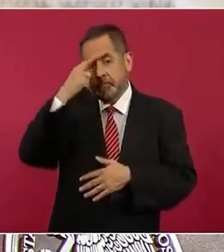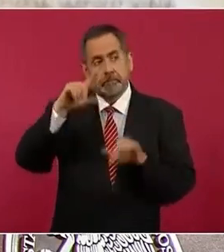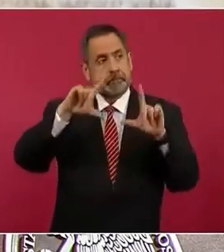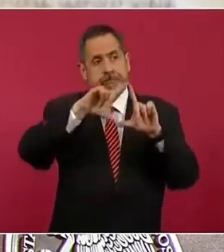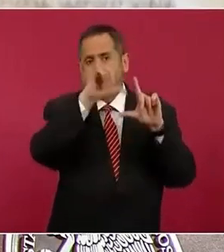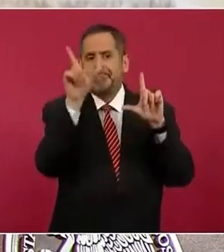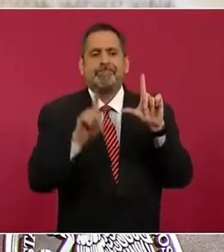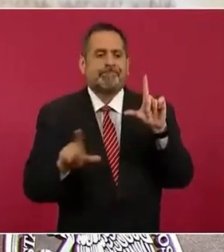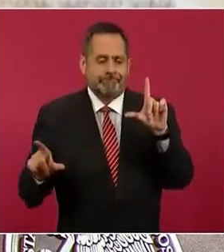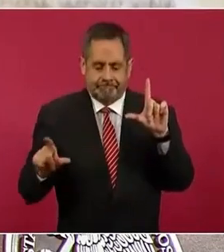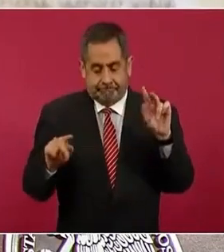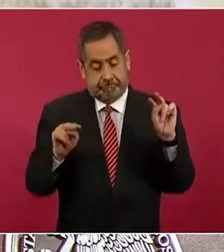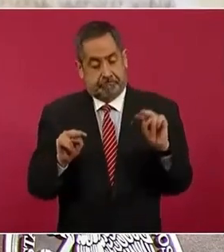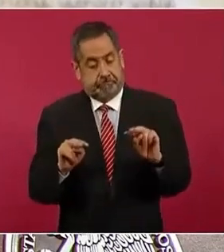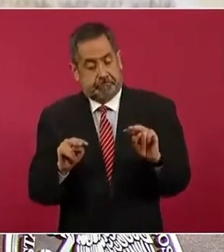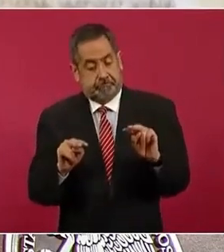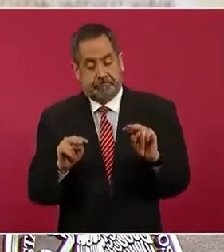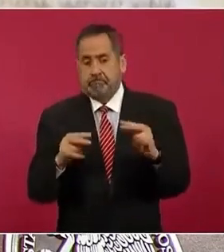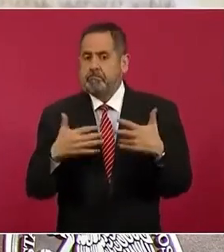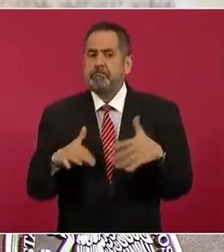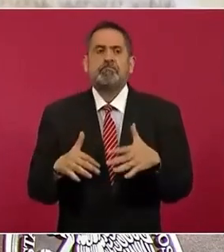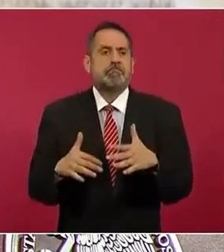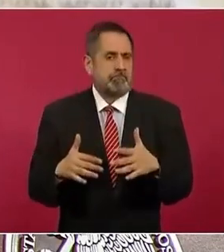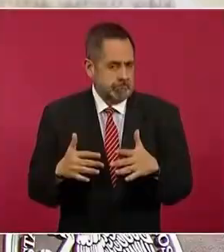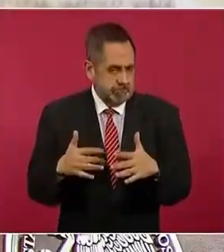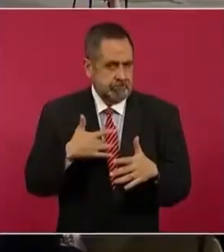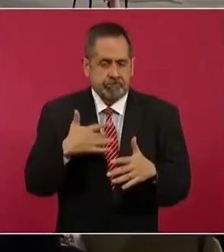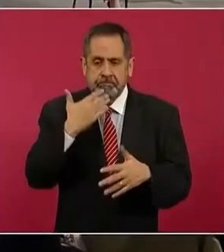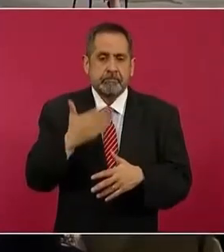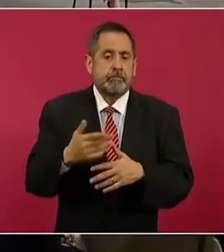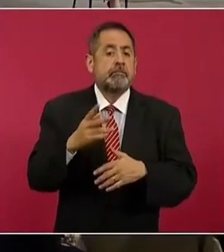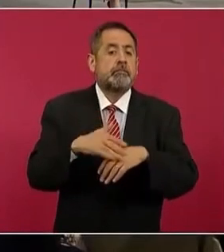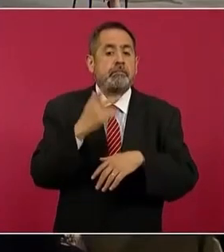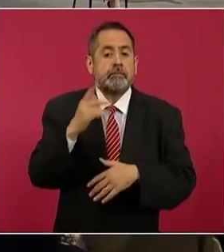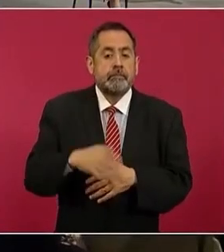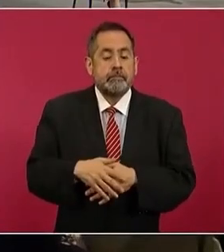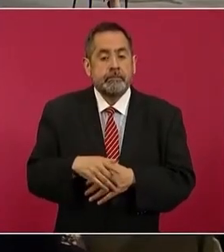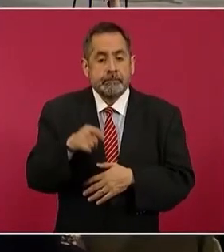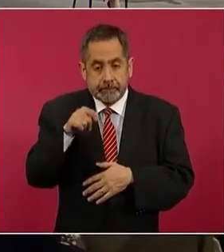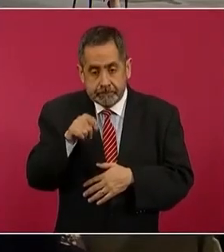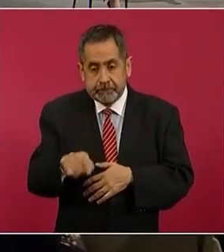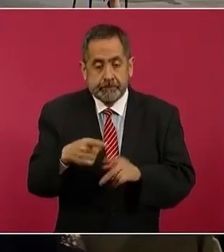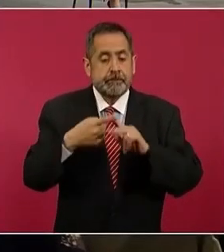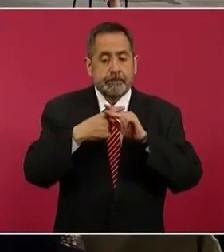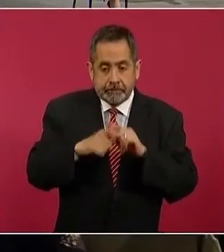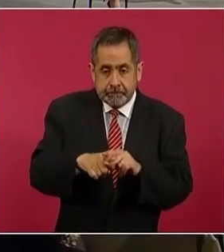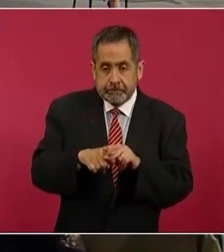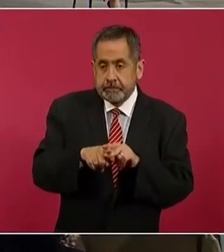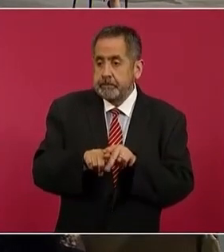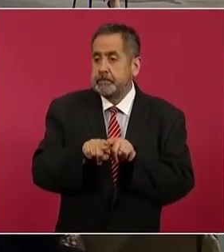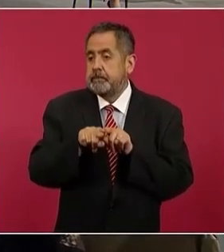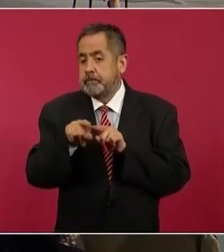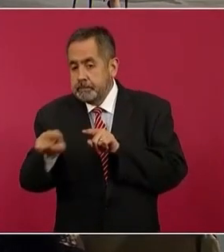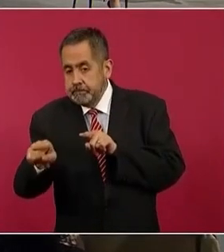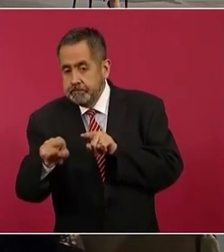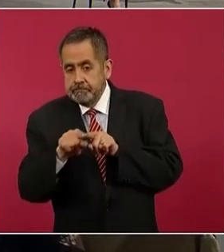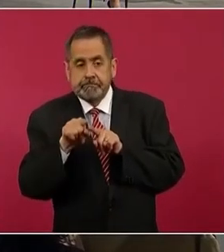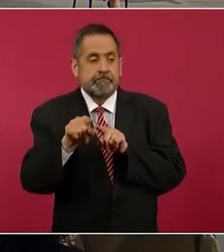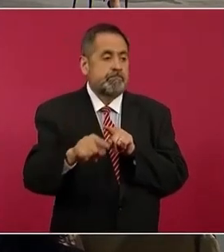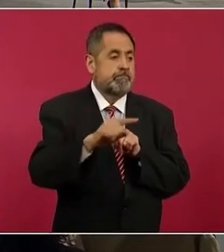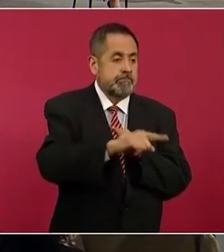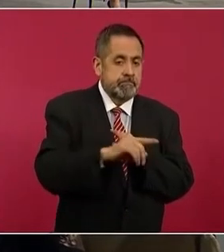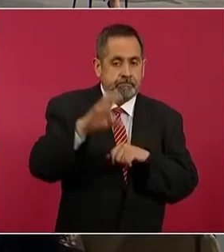en todos los estados de la República, porque a partir de él se generan circuitos culturales que reciben y